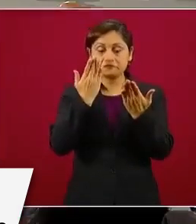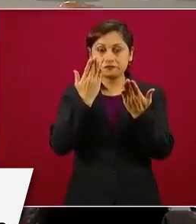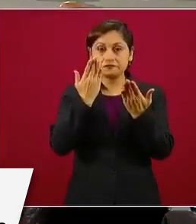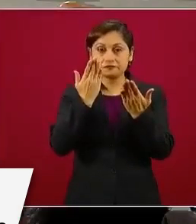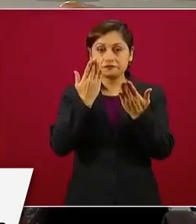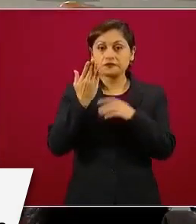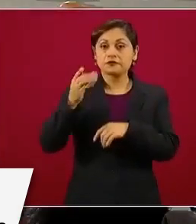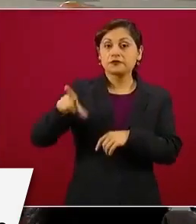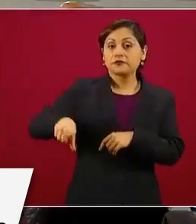pública.